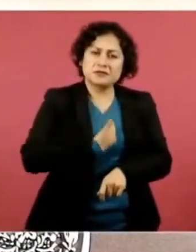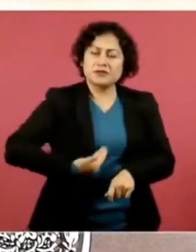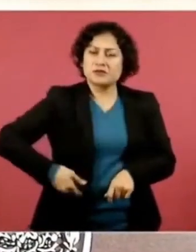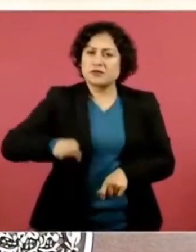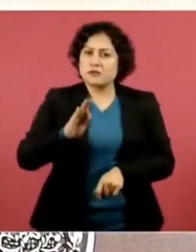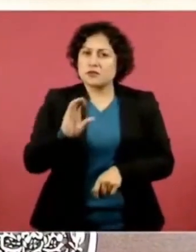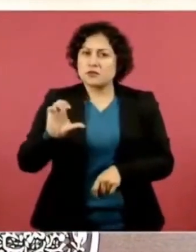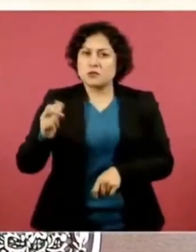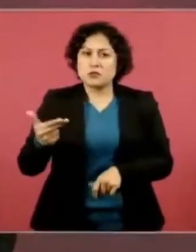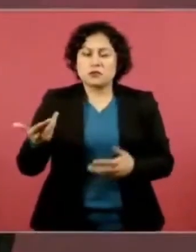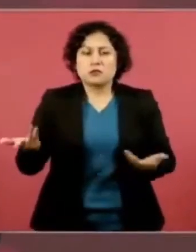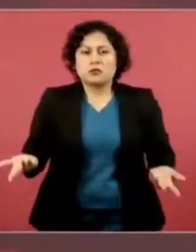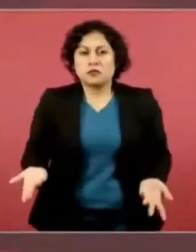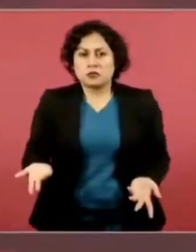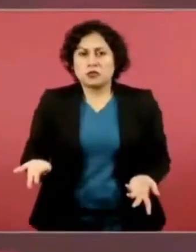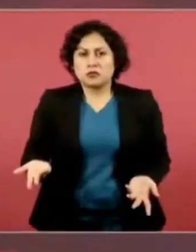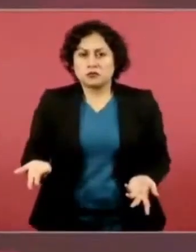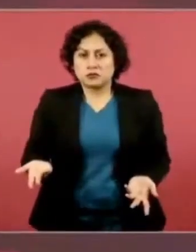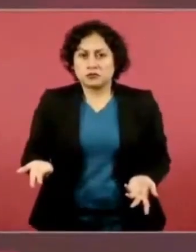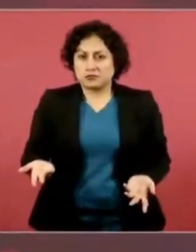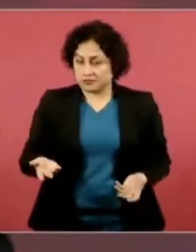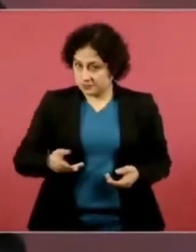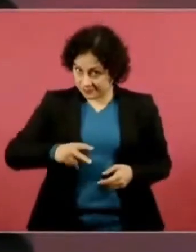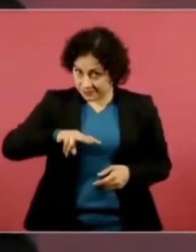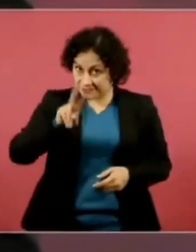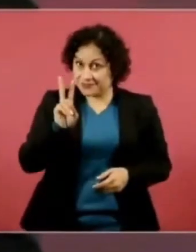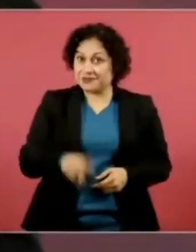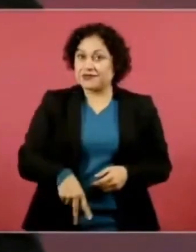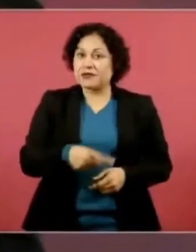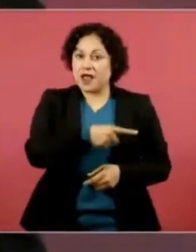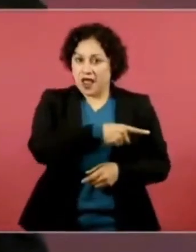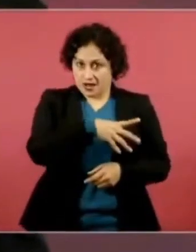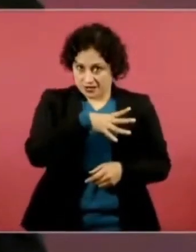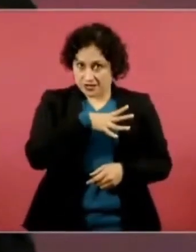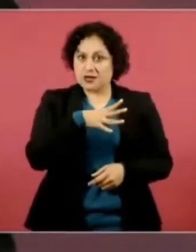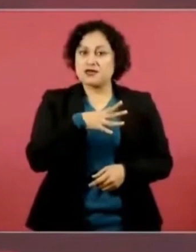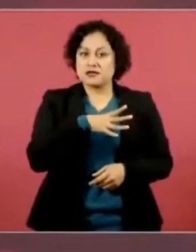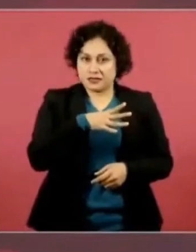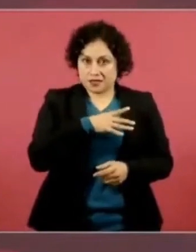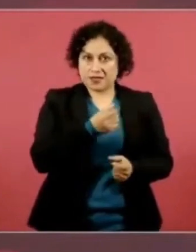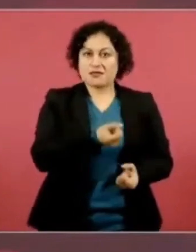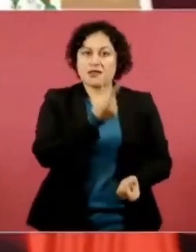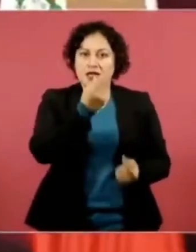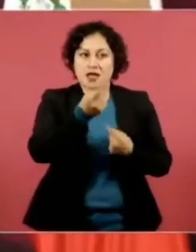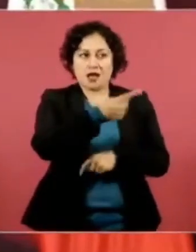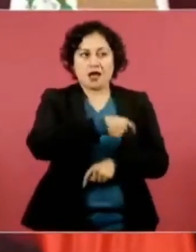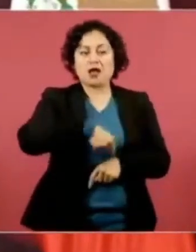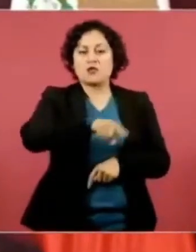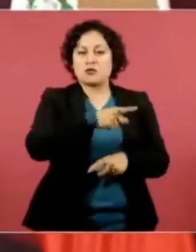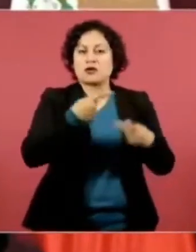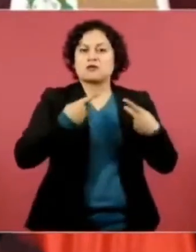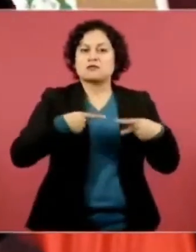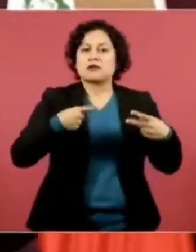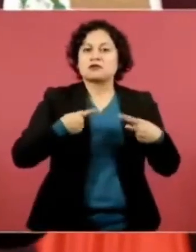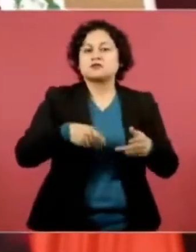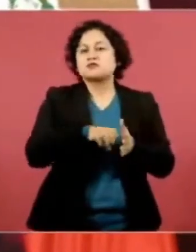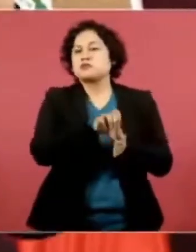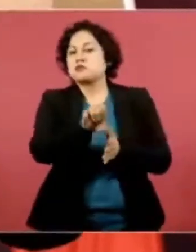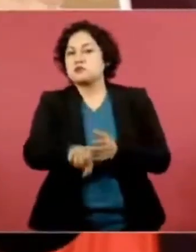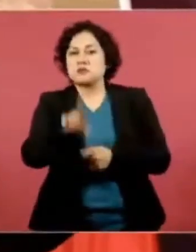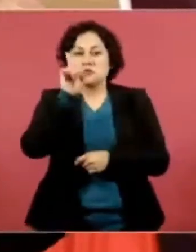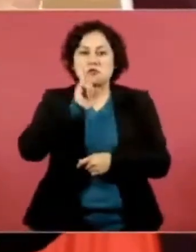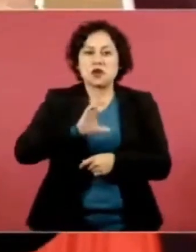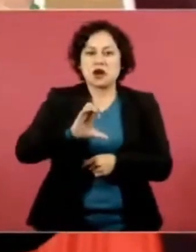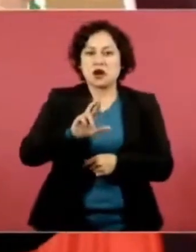hay entrevistas de las que manejaba esto con Carmen Aristegui y declaraciones